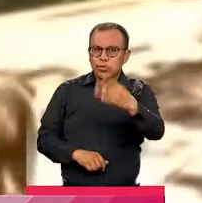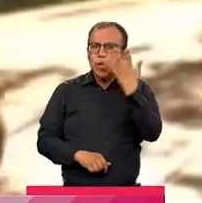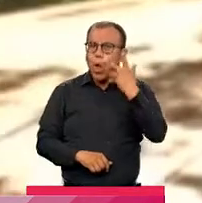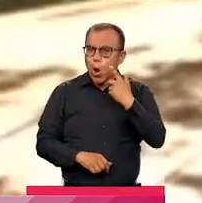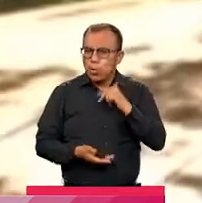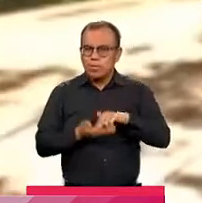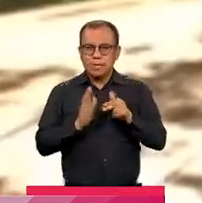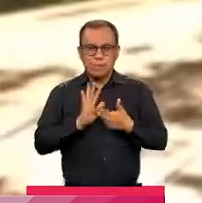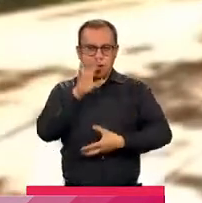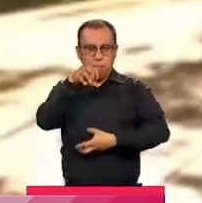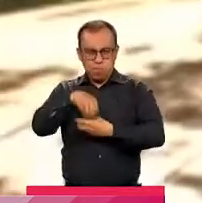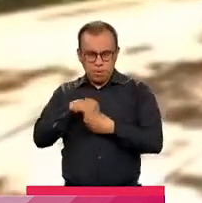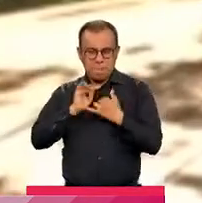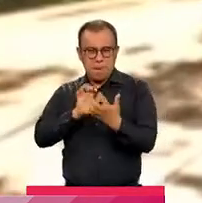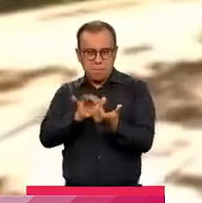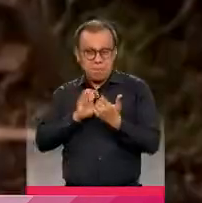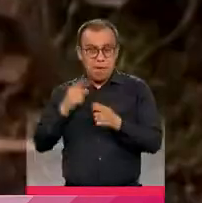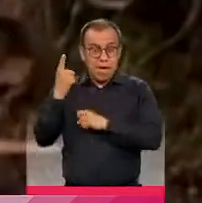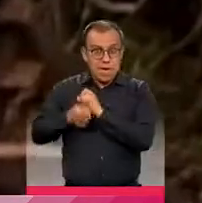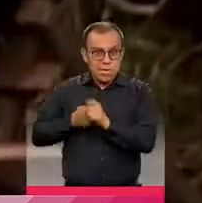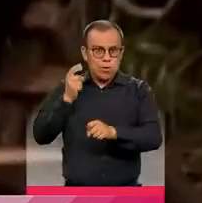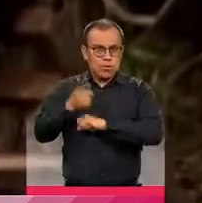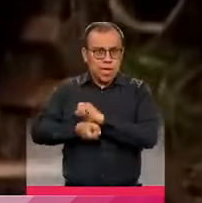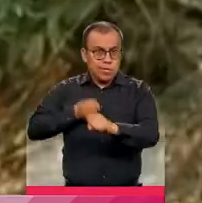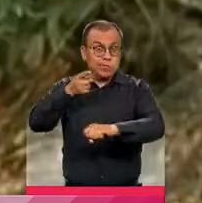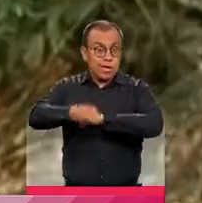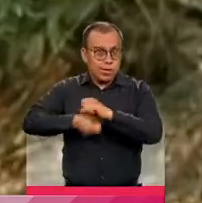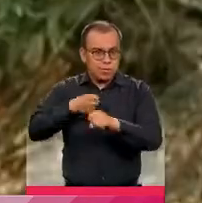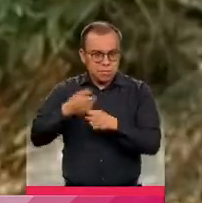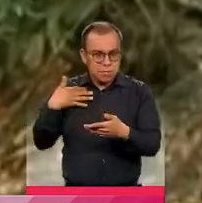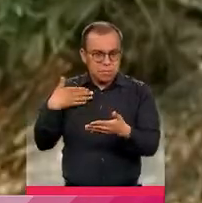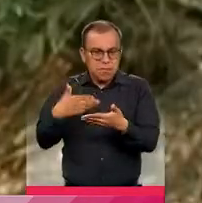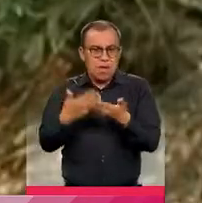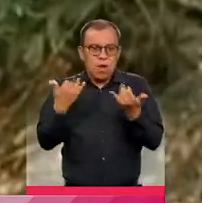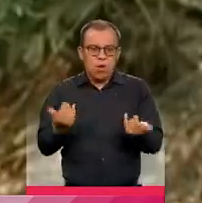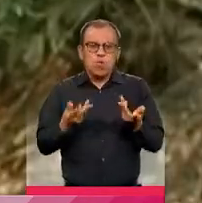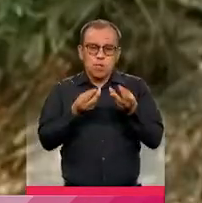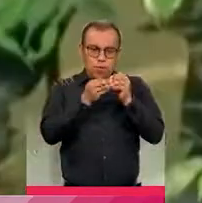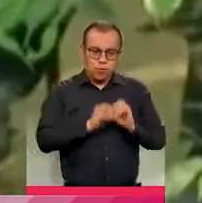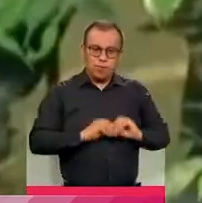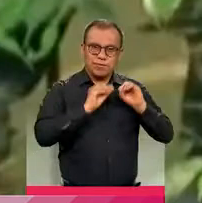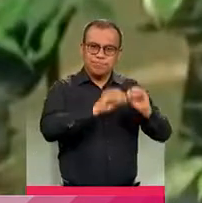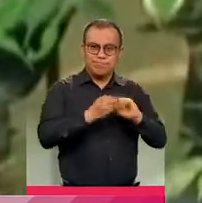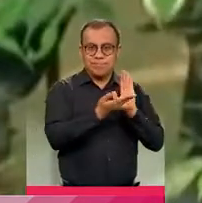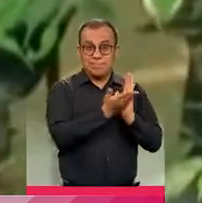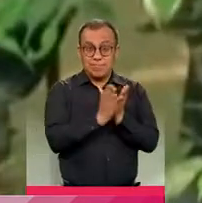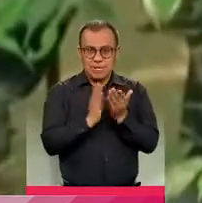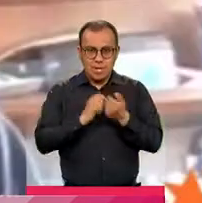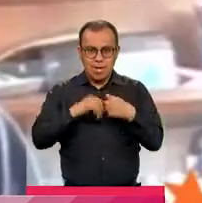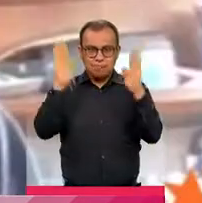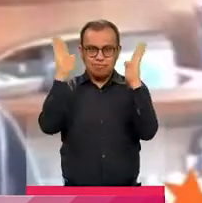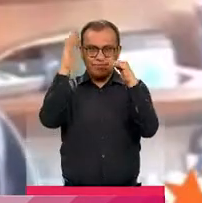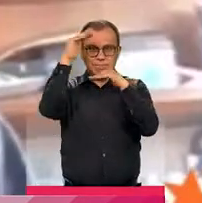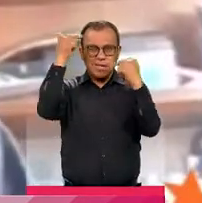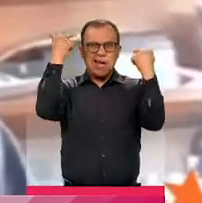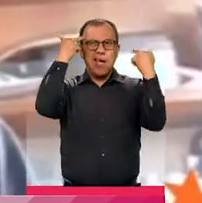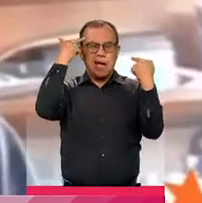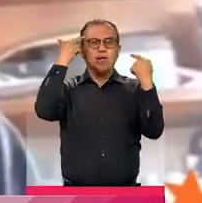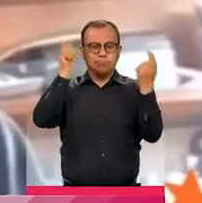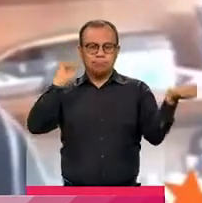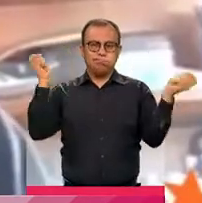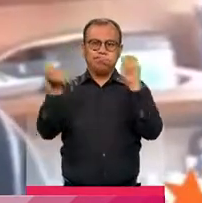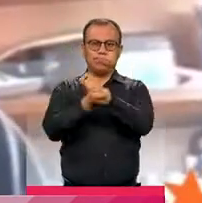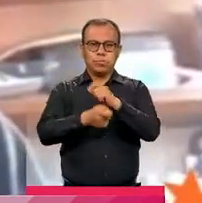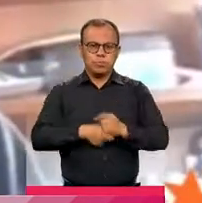del conflicto interno que ha vivido por décadas, por lo que es necesario desde la educación cambiar paradigmas. Dado que hemos